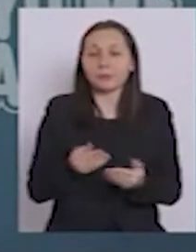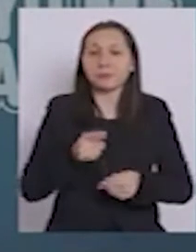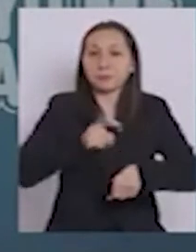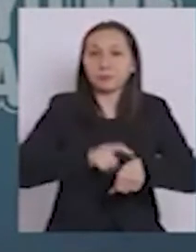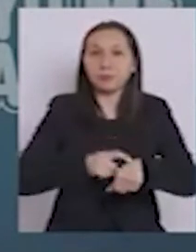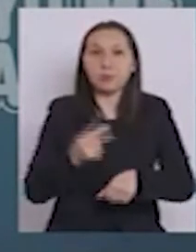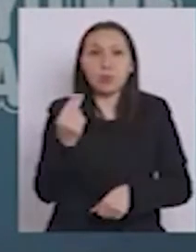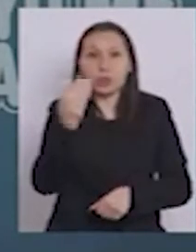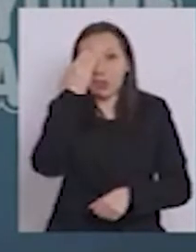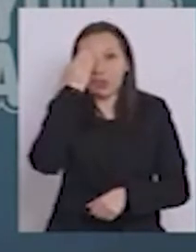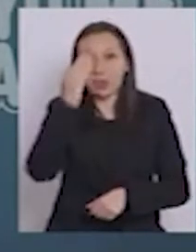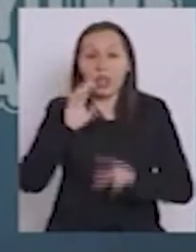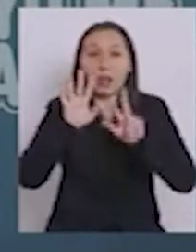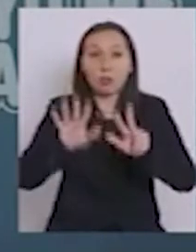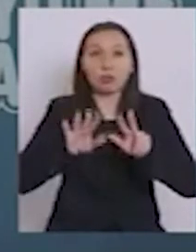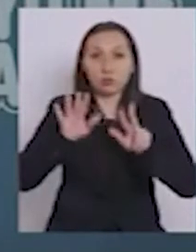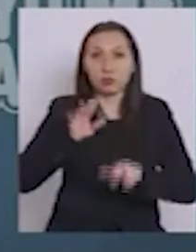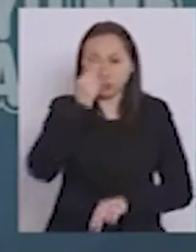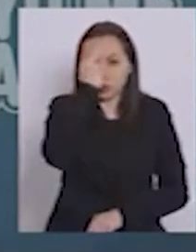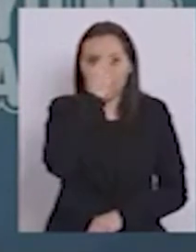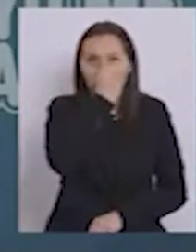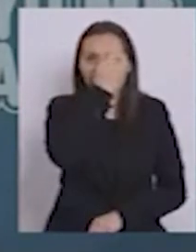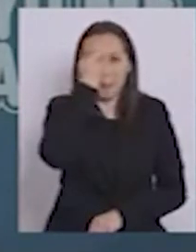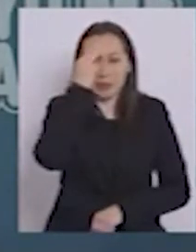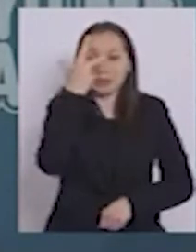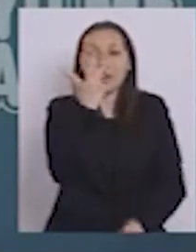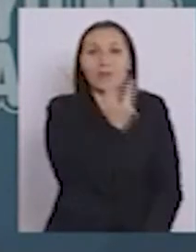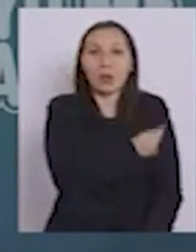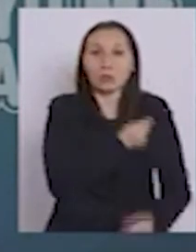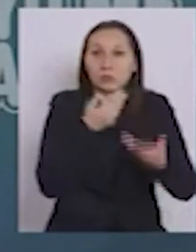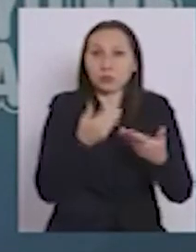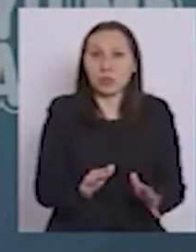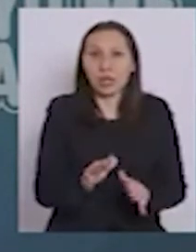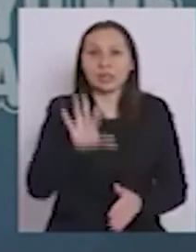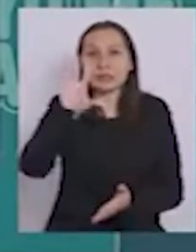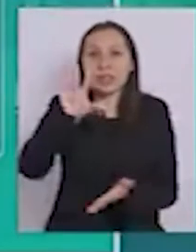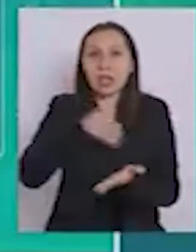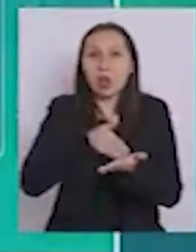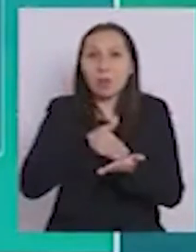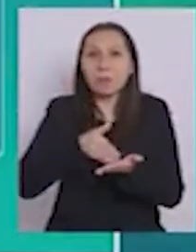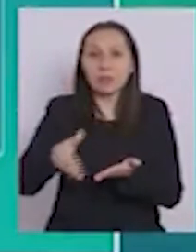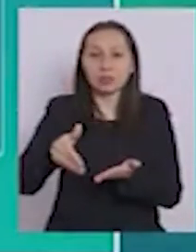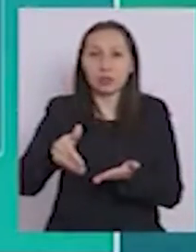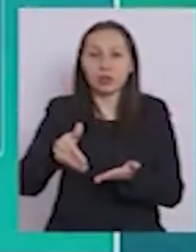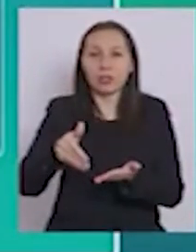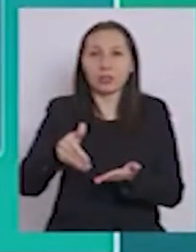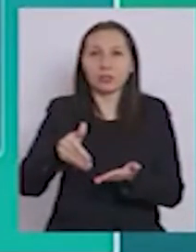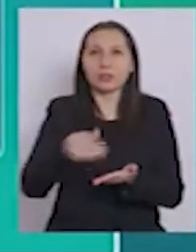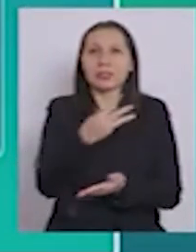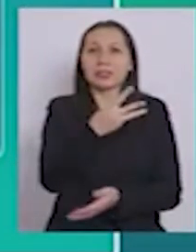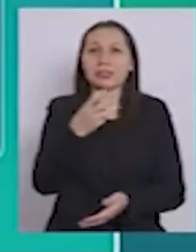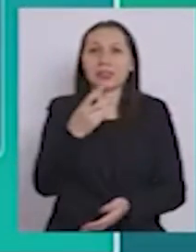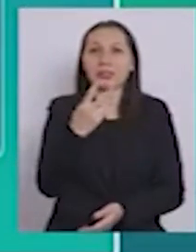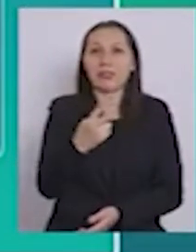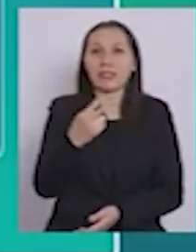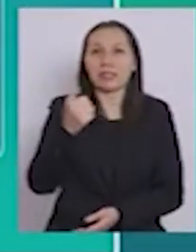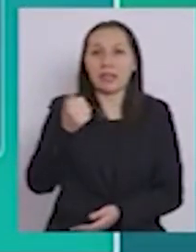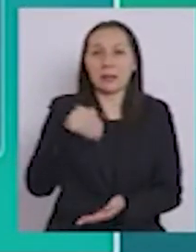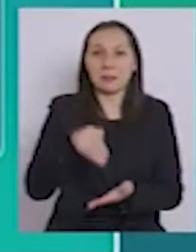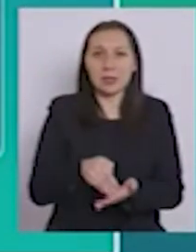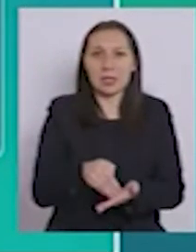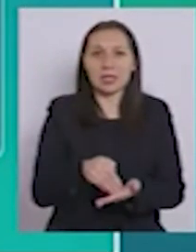las 12 horas, 18 de marzo, se han vacunado 5.326